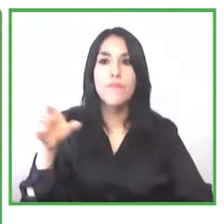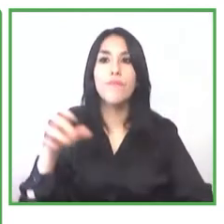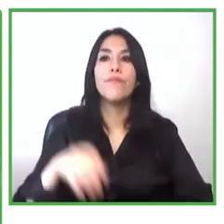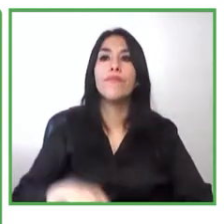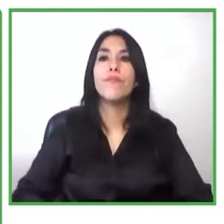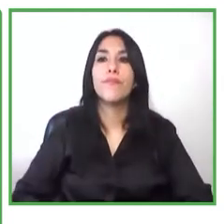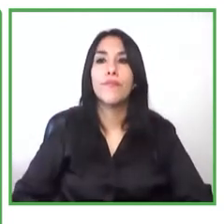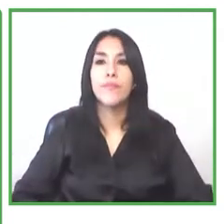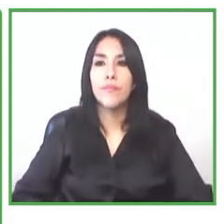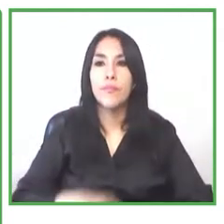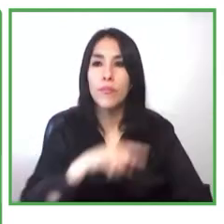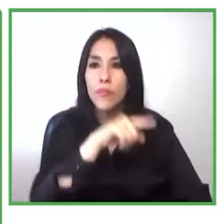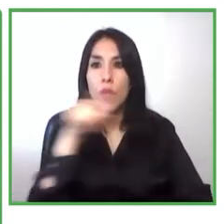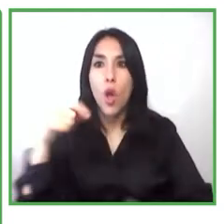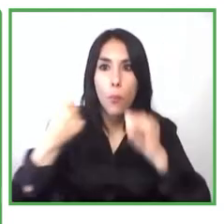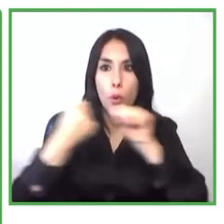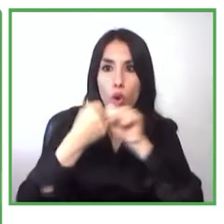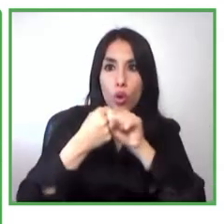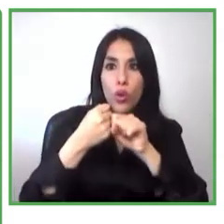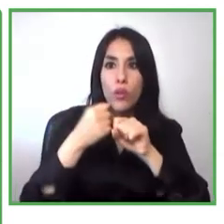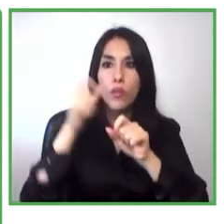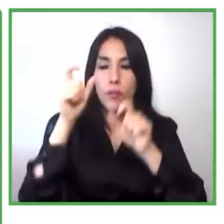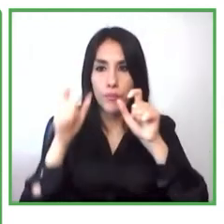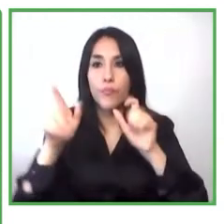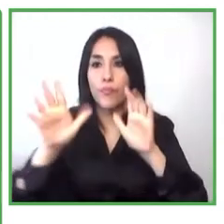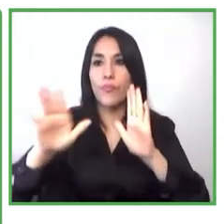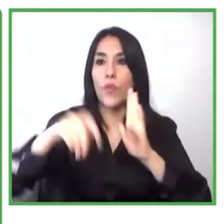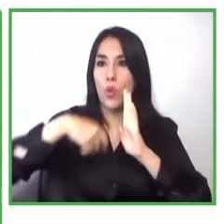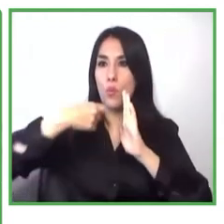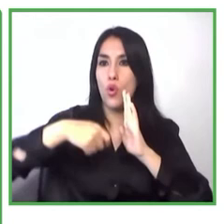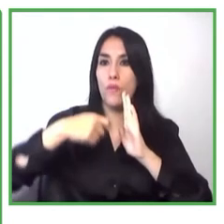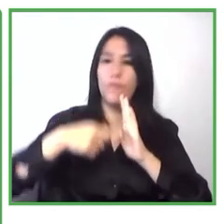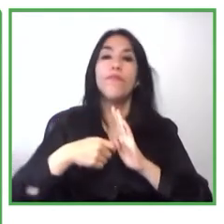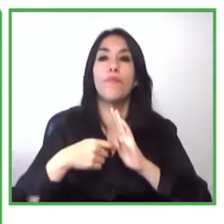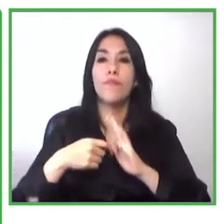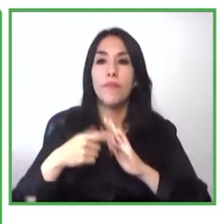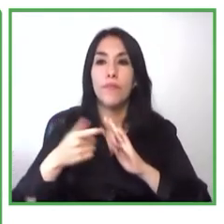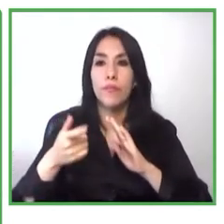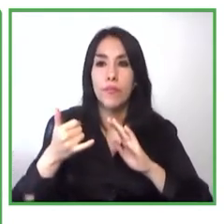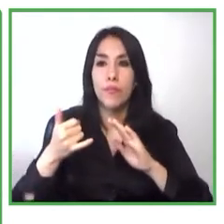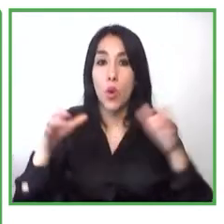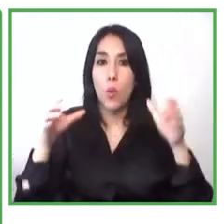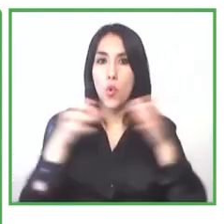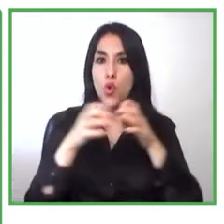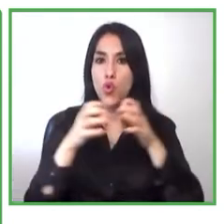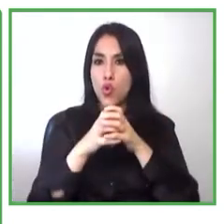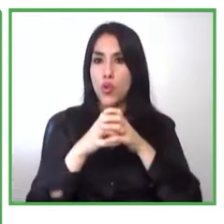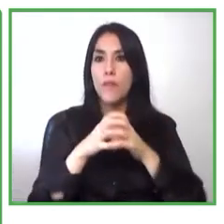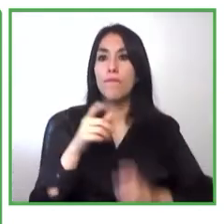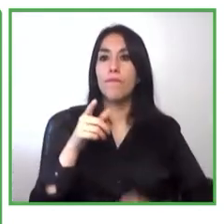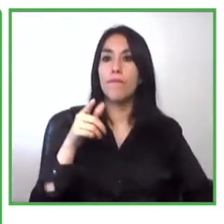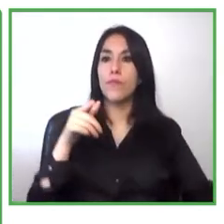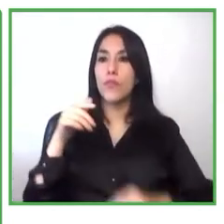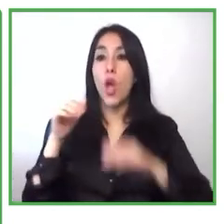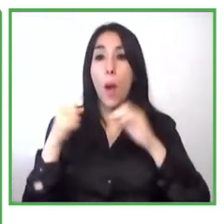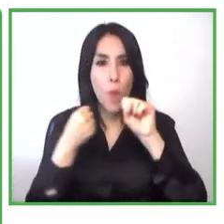asegurarnos de mantener a la comunidad y podamos darles apoyo cada vez que estén en necesidad